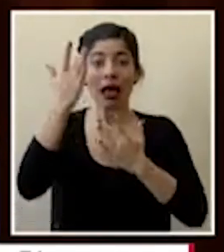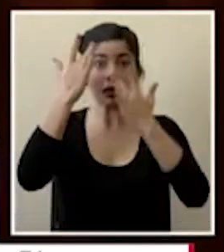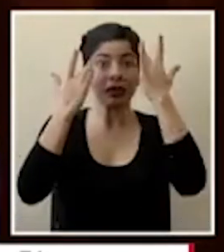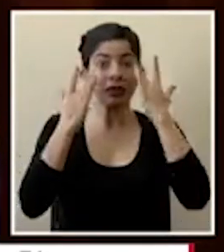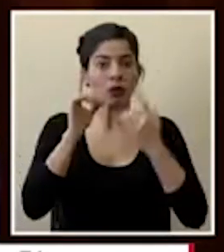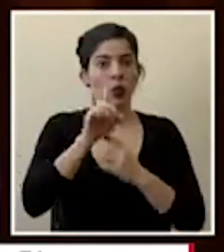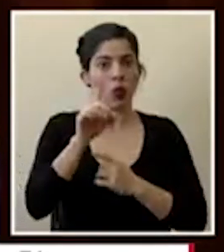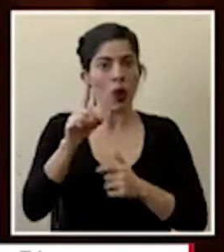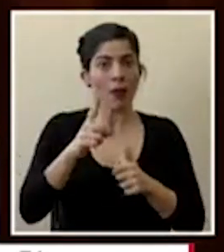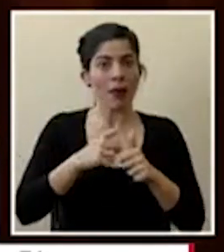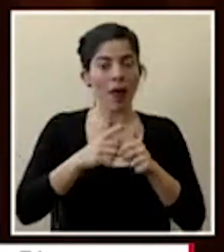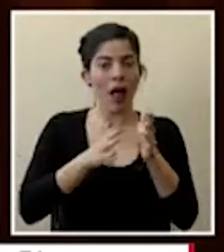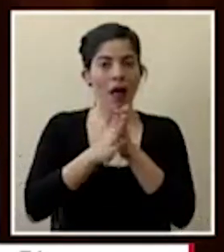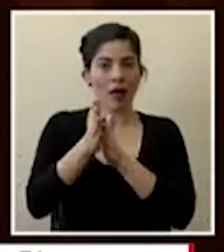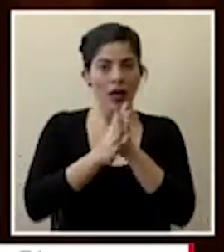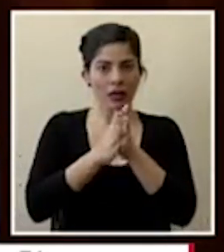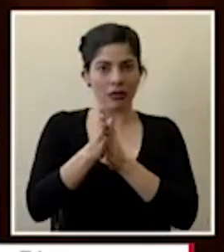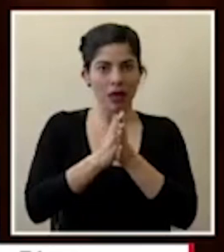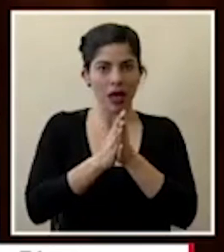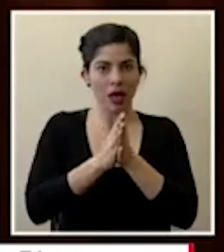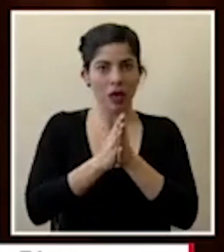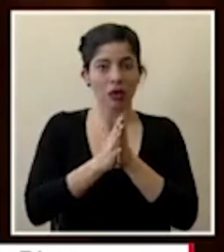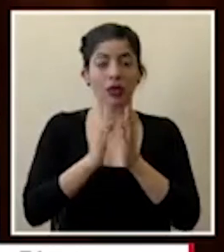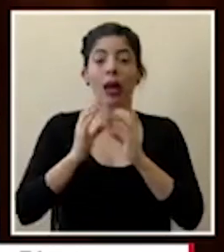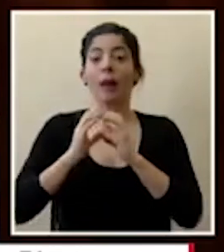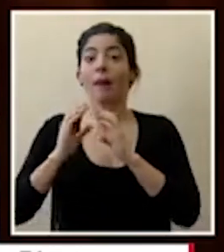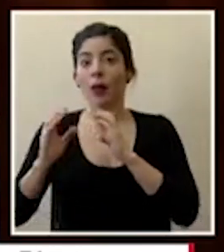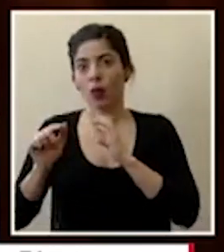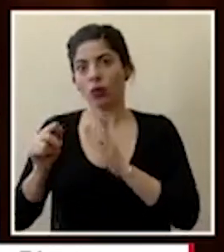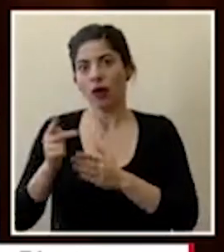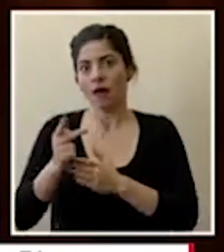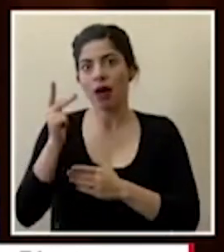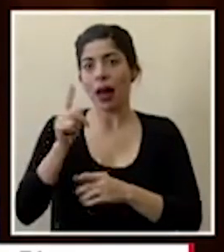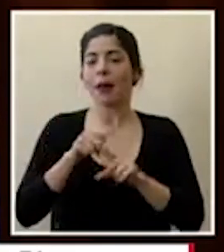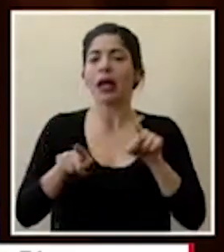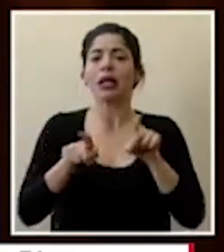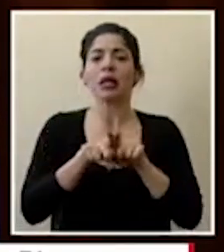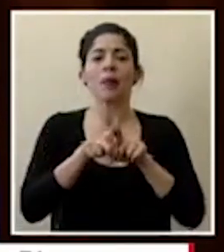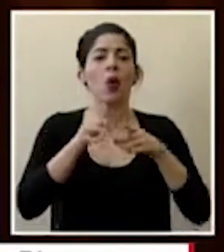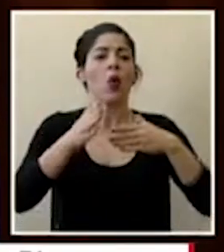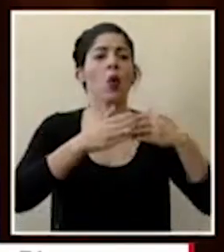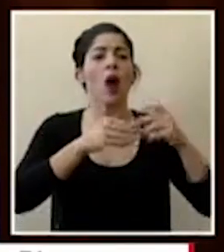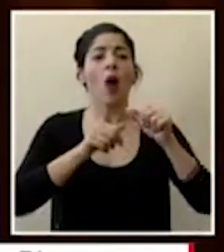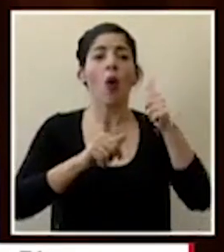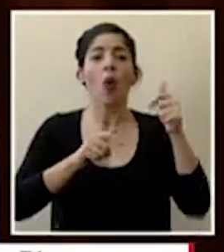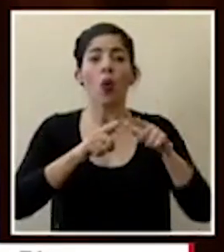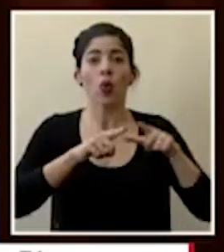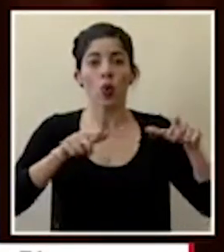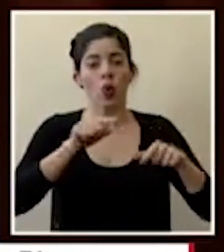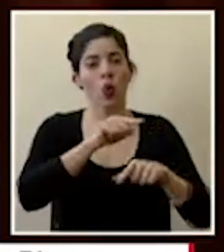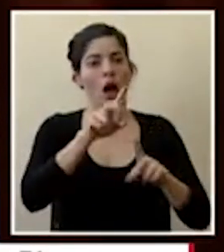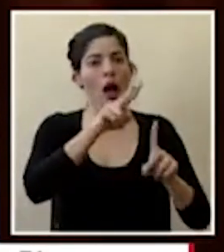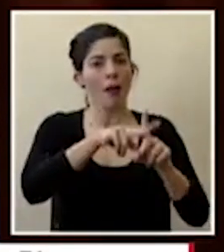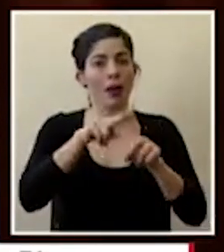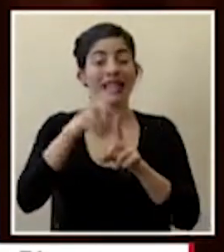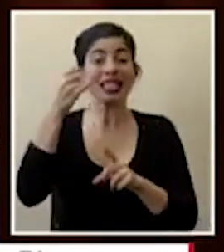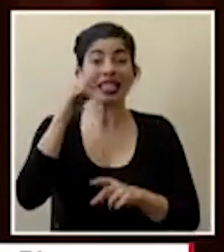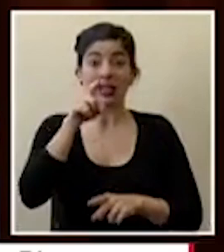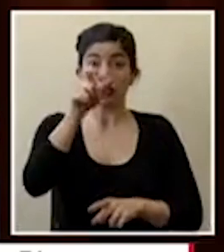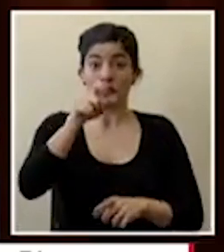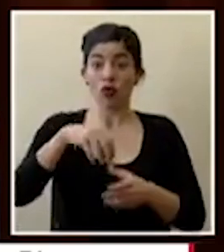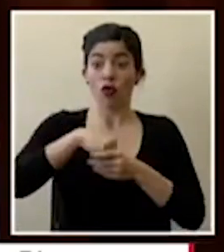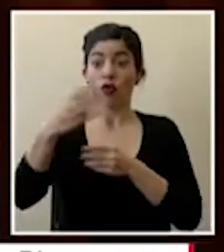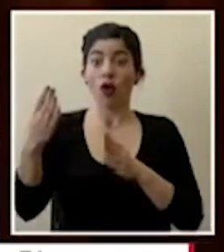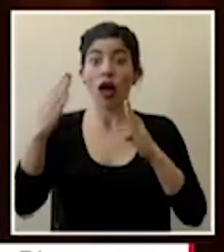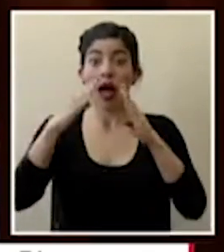cara si no se han lavado las manos eso obviamente en el bus es válido pero también en cualquier otro sitio fuera de sus casas obviamente